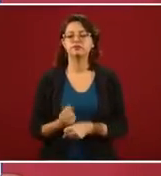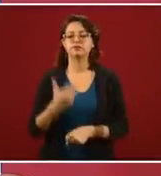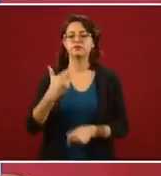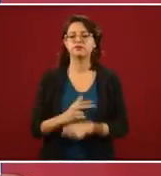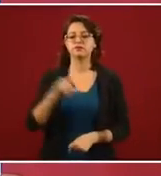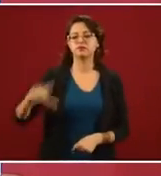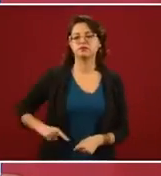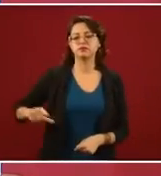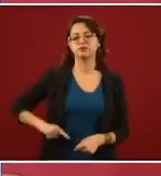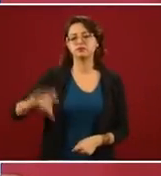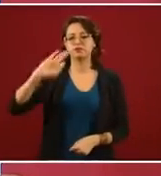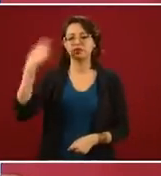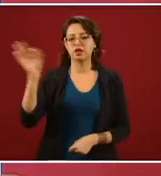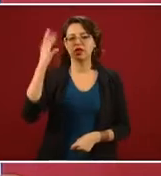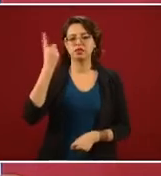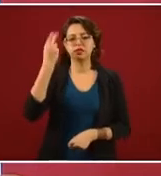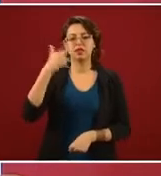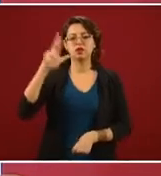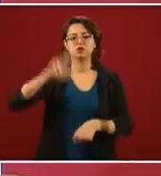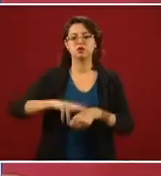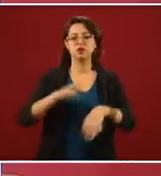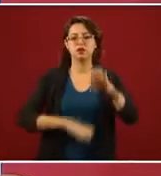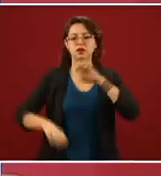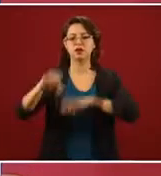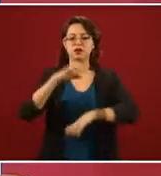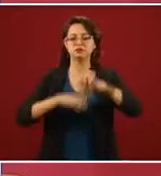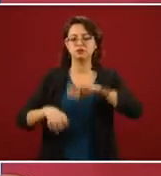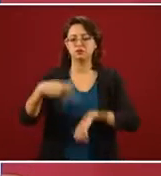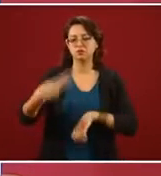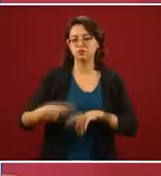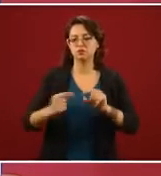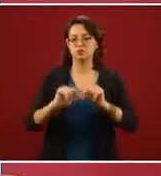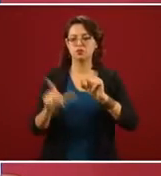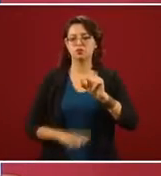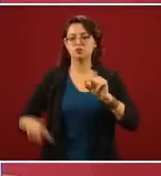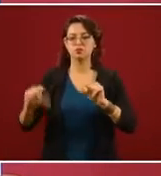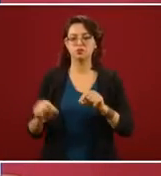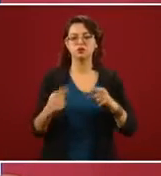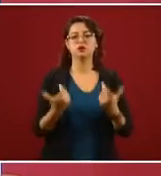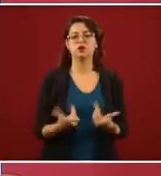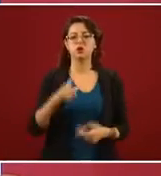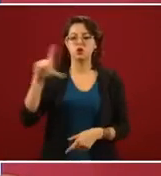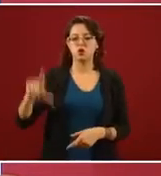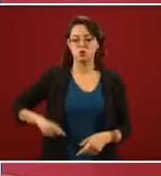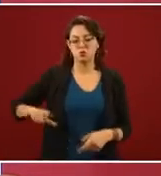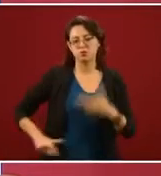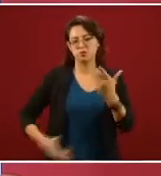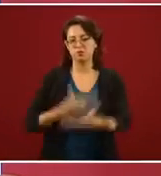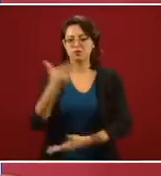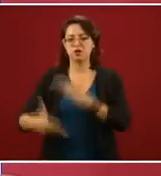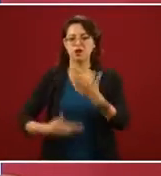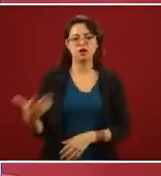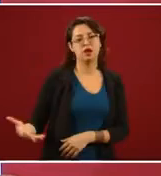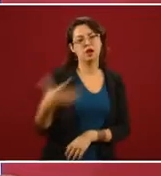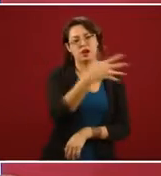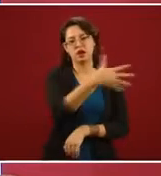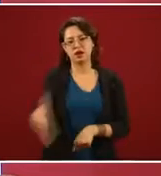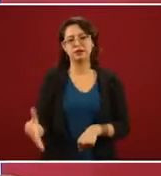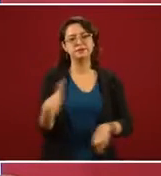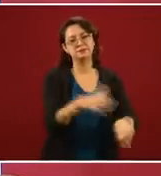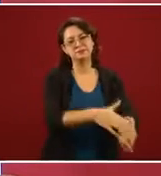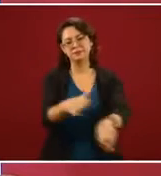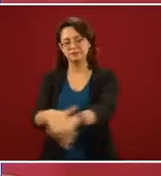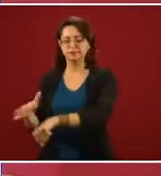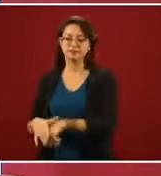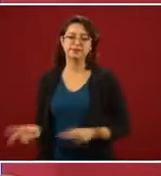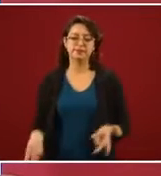directores de empresas u organismos para estatales, a los servidores públicos en general. Me dirijo a